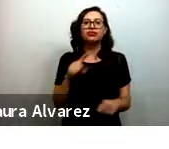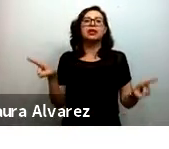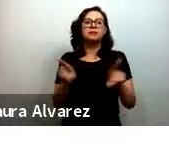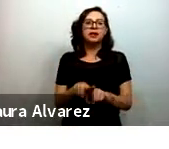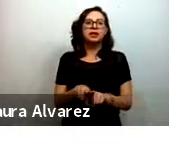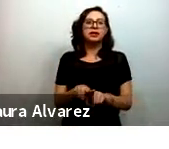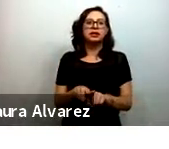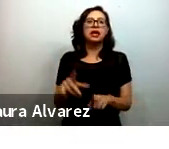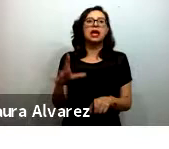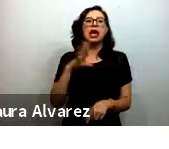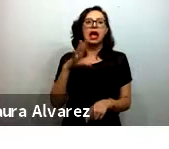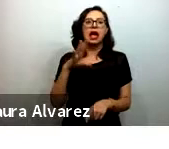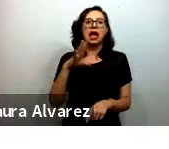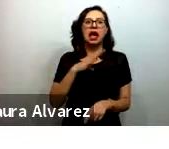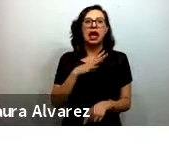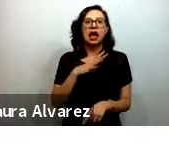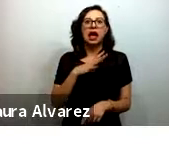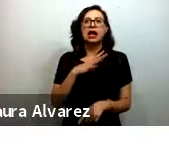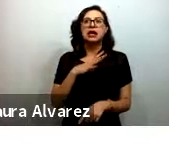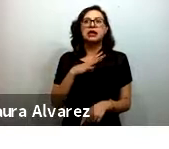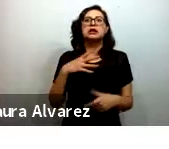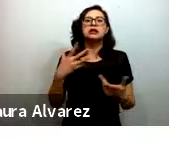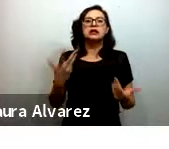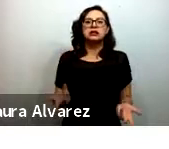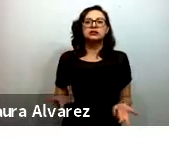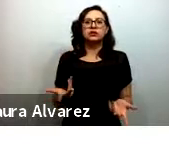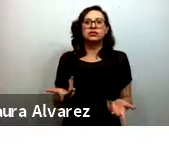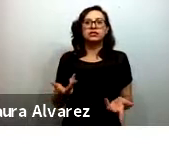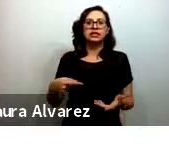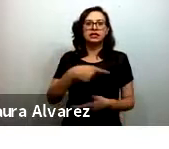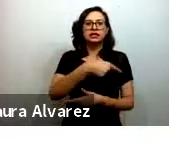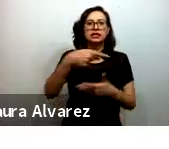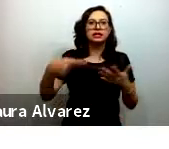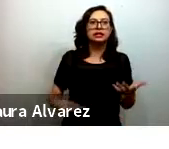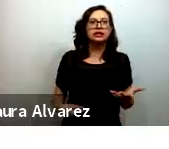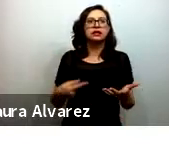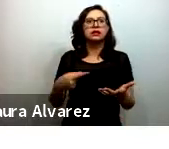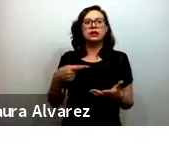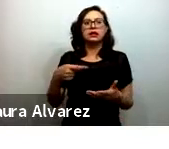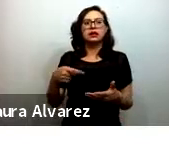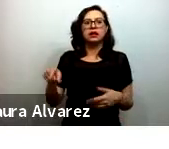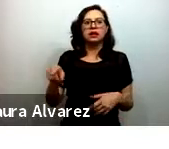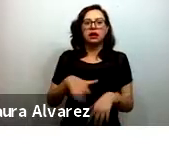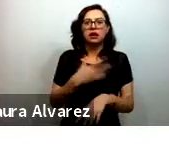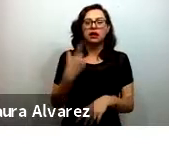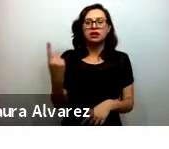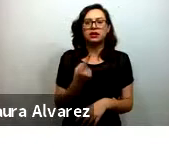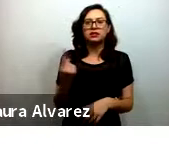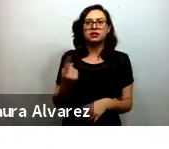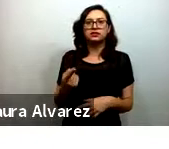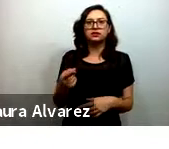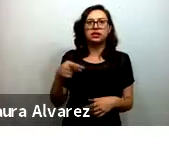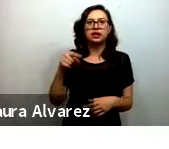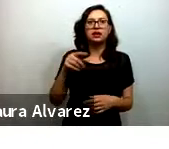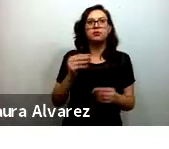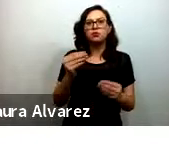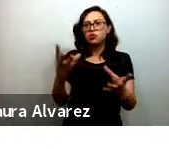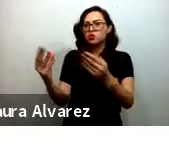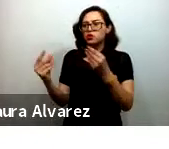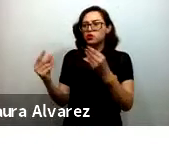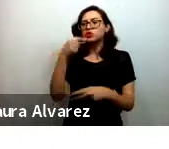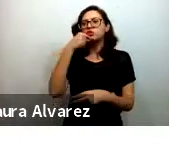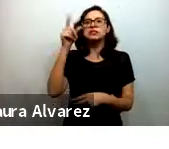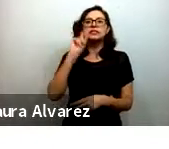de realmente identificar por qué están quedando afuera, por qué quedaban afuera antes muchos niños y niñas,